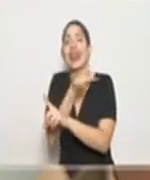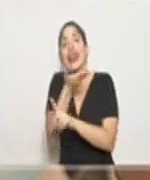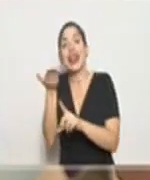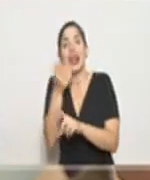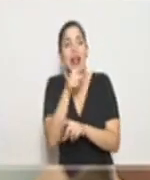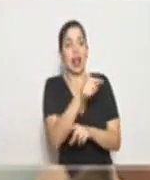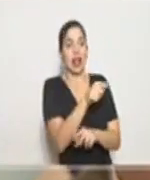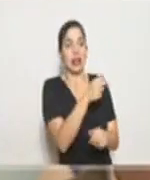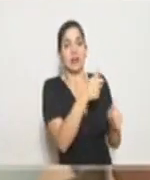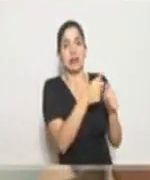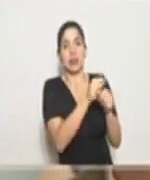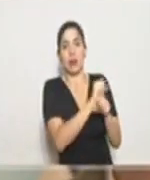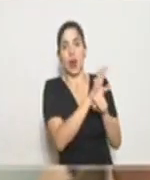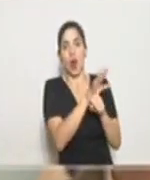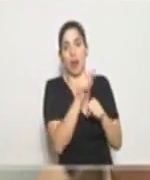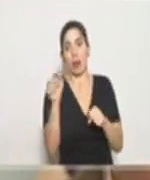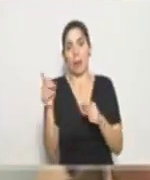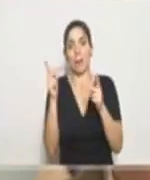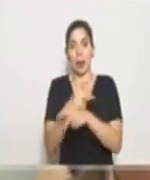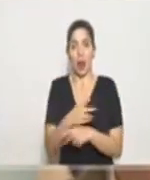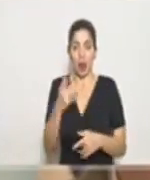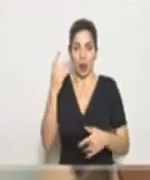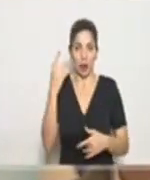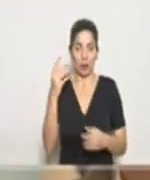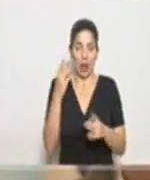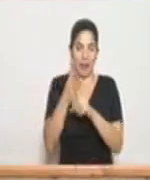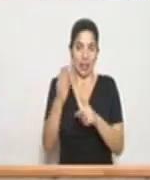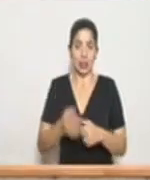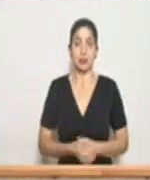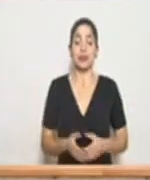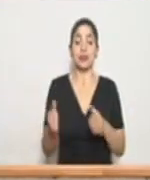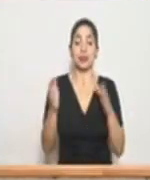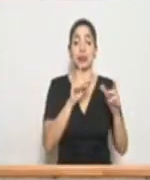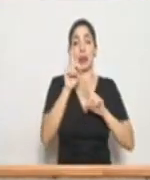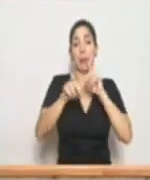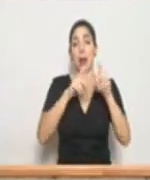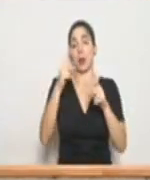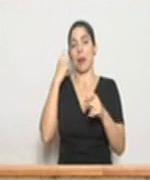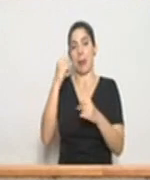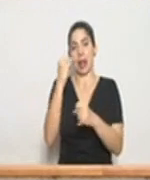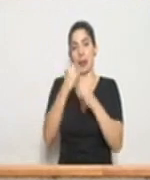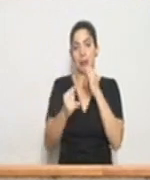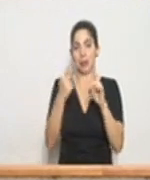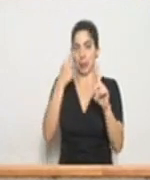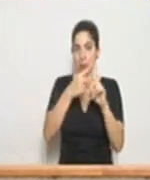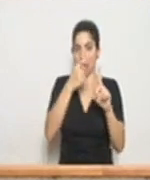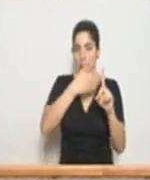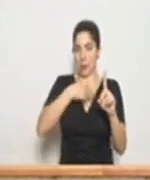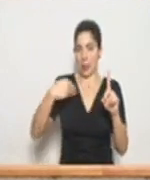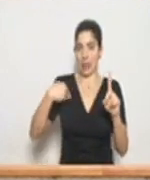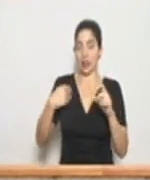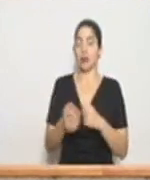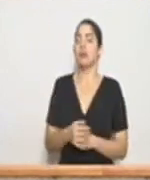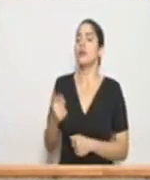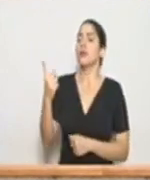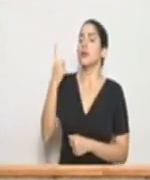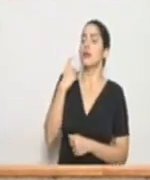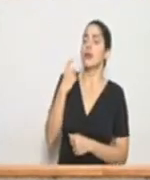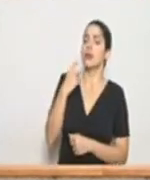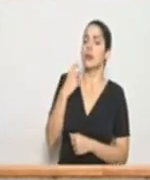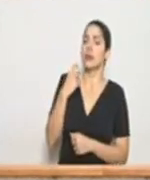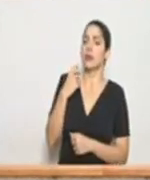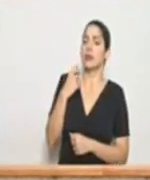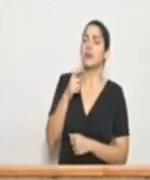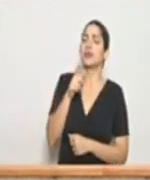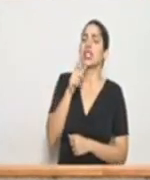tener directamente por el COVID-19. Ministro, para cerrar esta fase de consultas hacia su persona, nos consultan